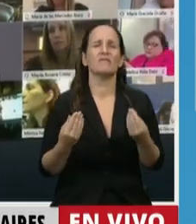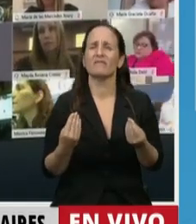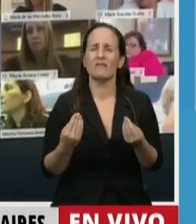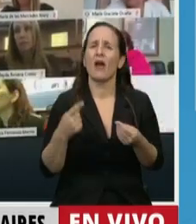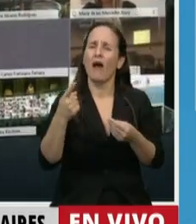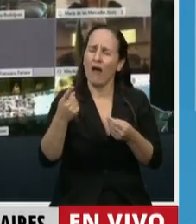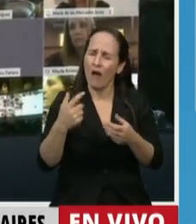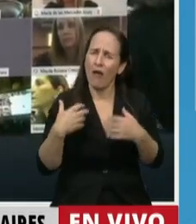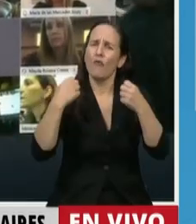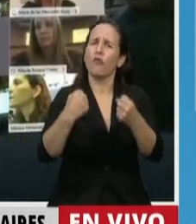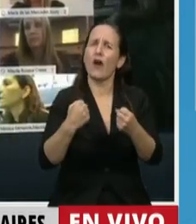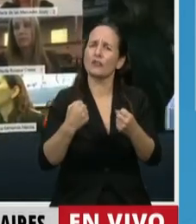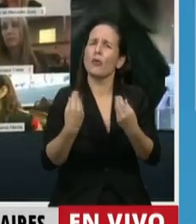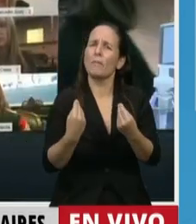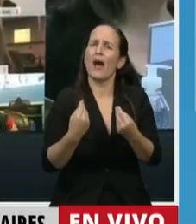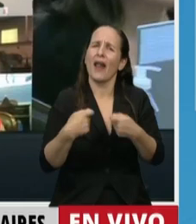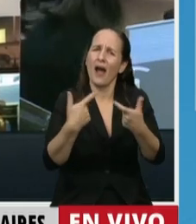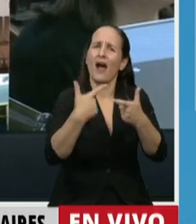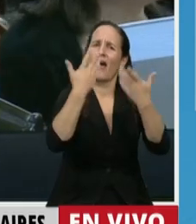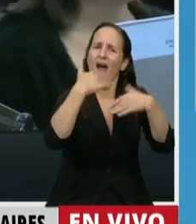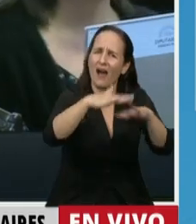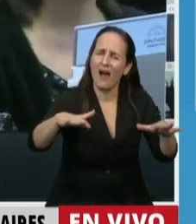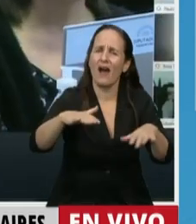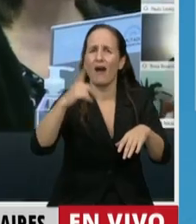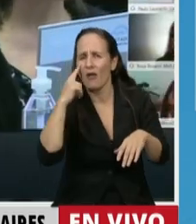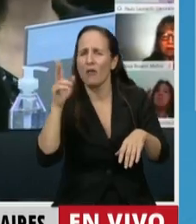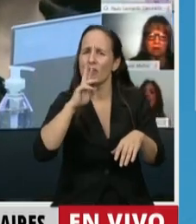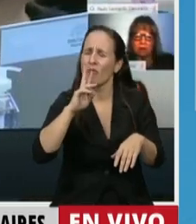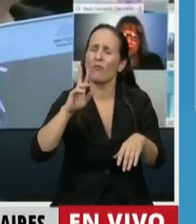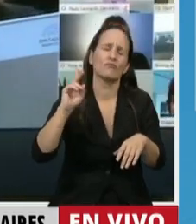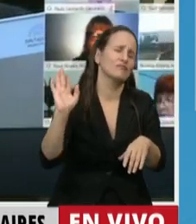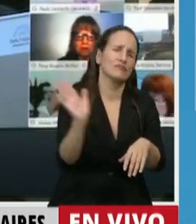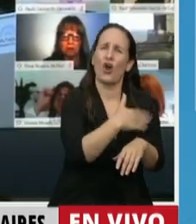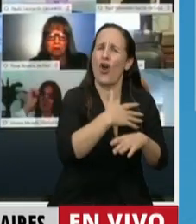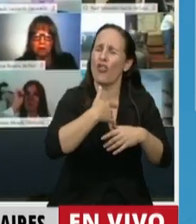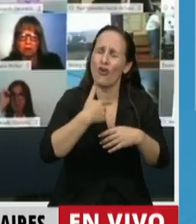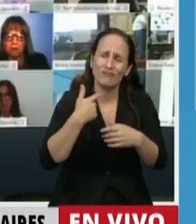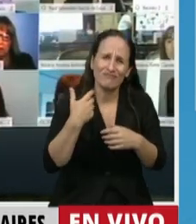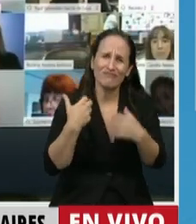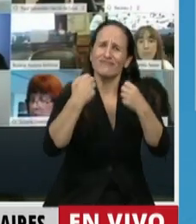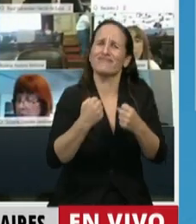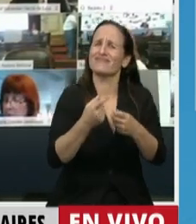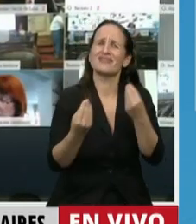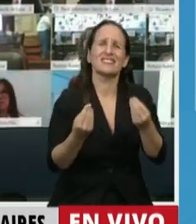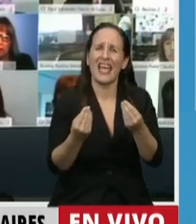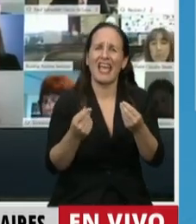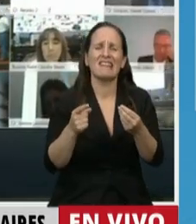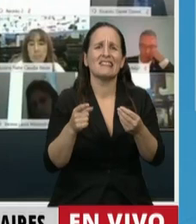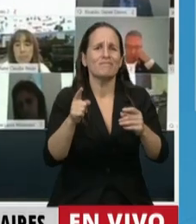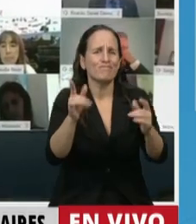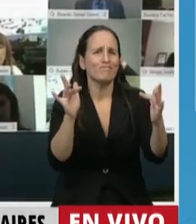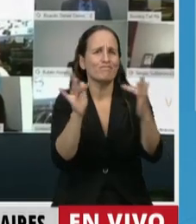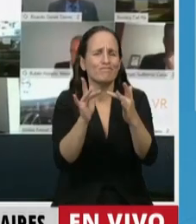estudiantes que están manteniendo esa conexión